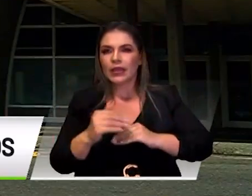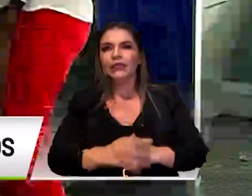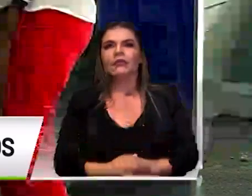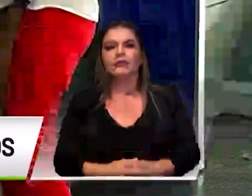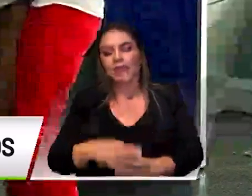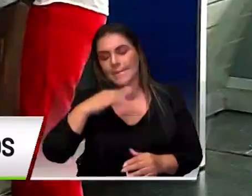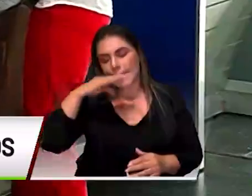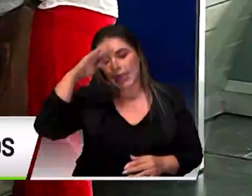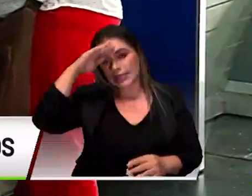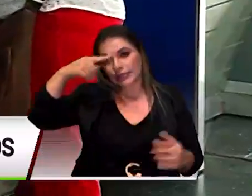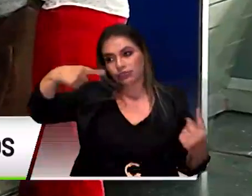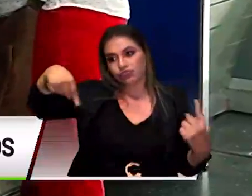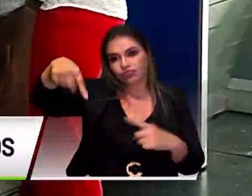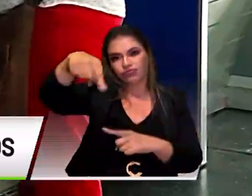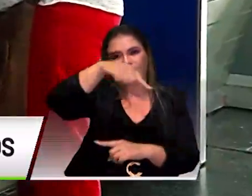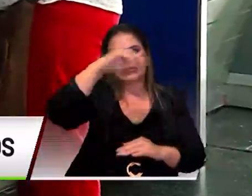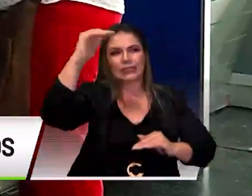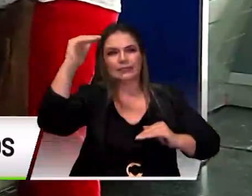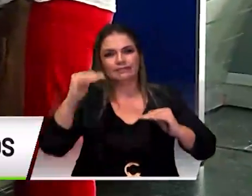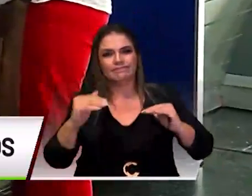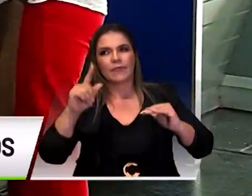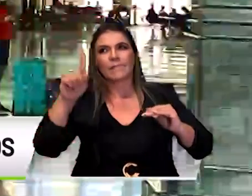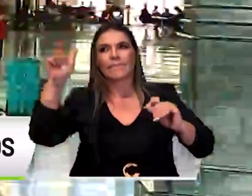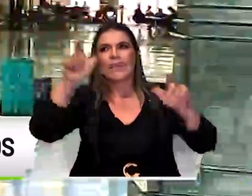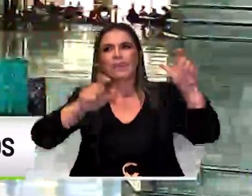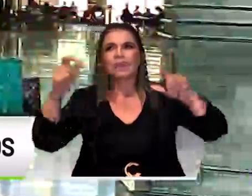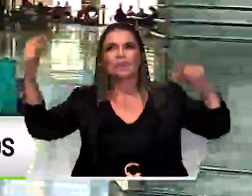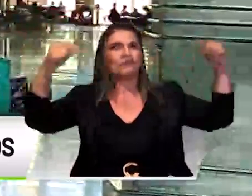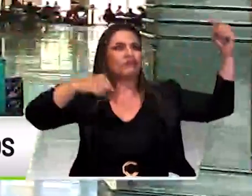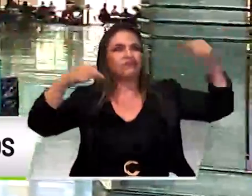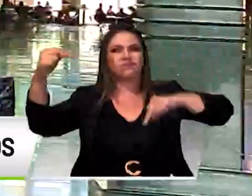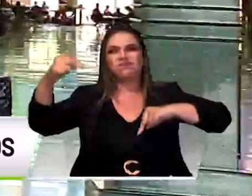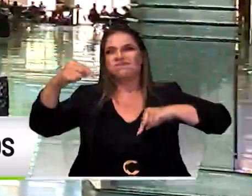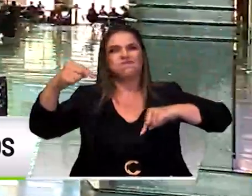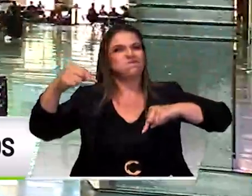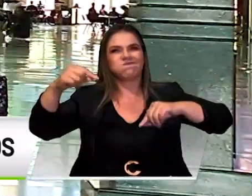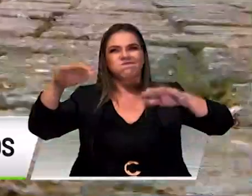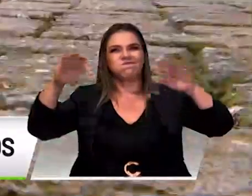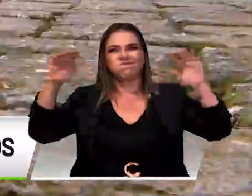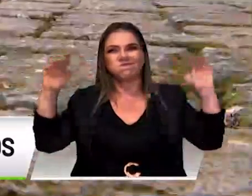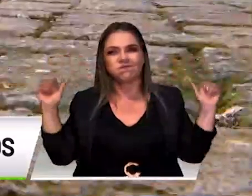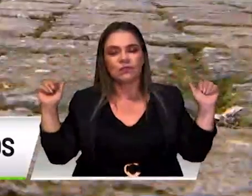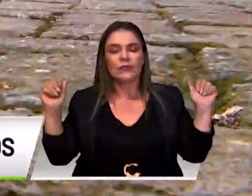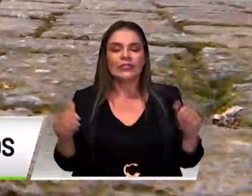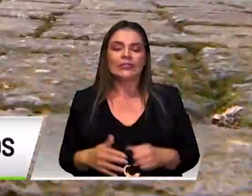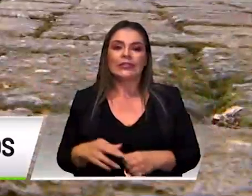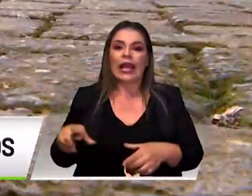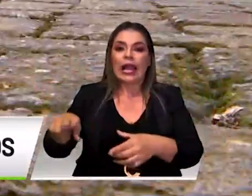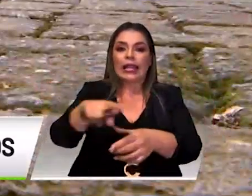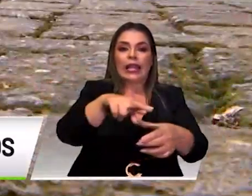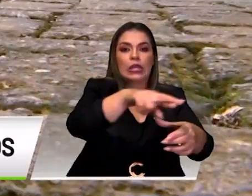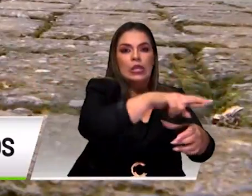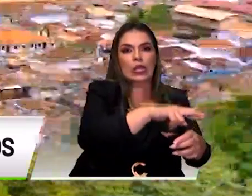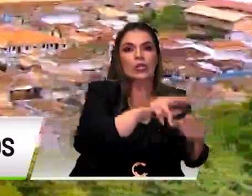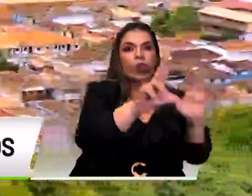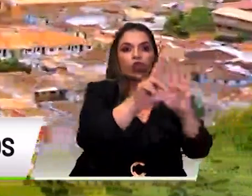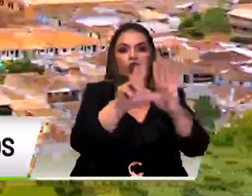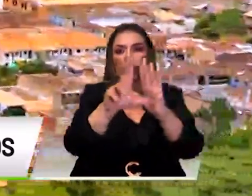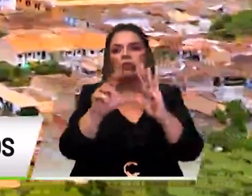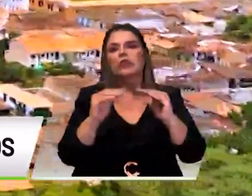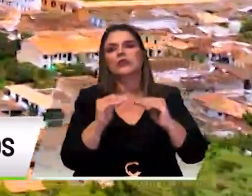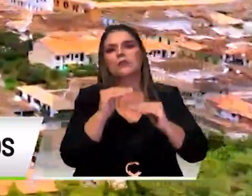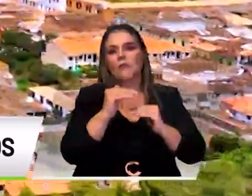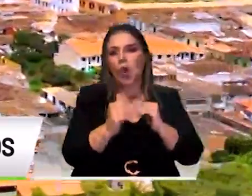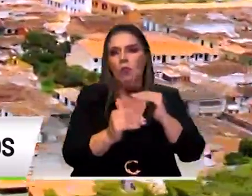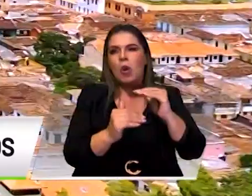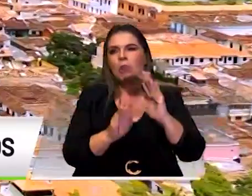turismo se han visto afectadas por la reducción de visitantes dedicados al sector corporativo, en las regiones la ocupación hotelera va en aumento,